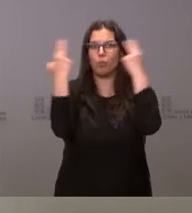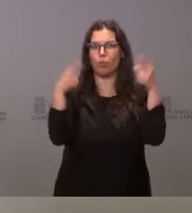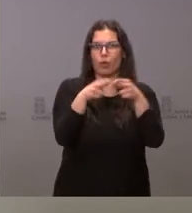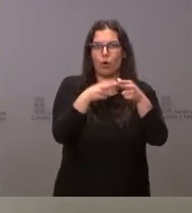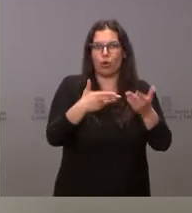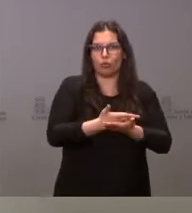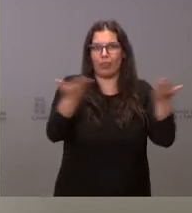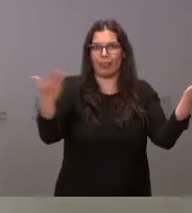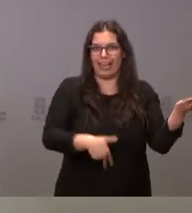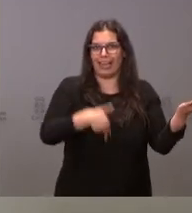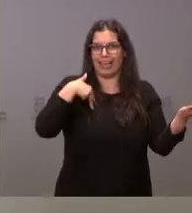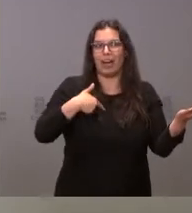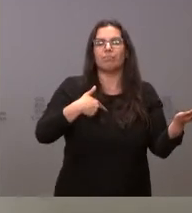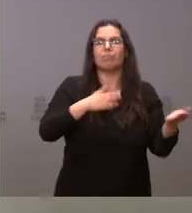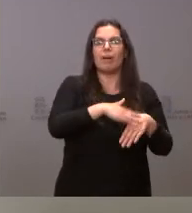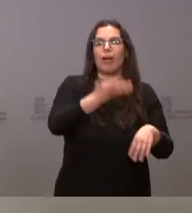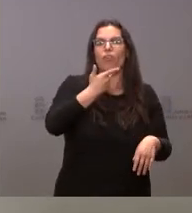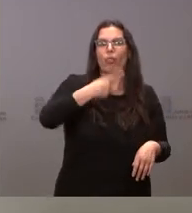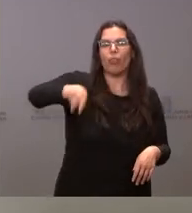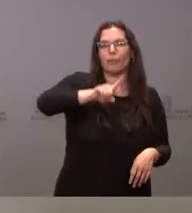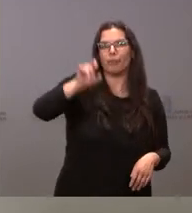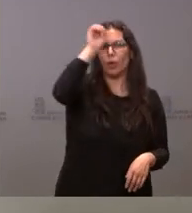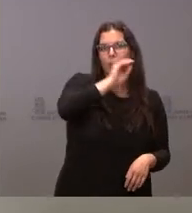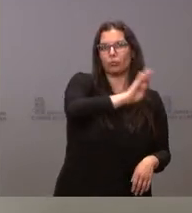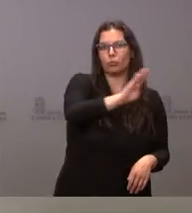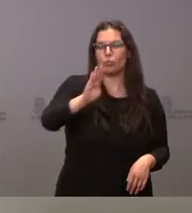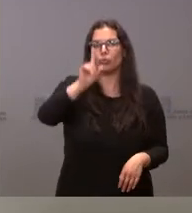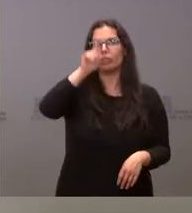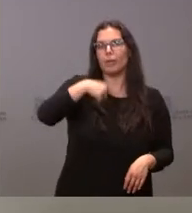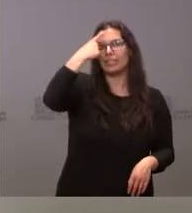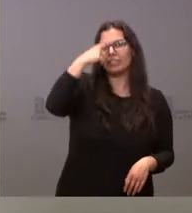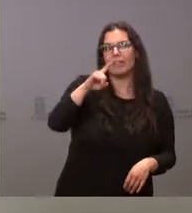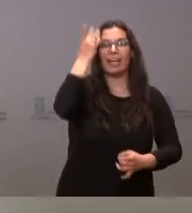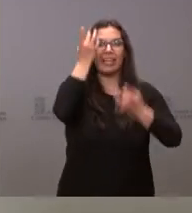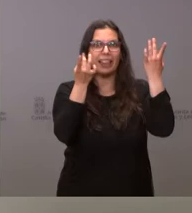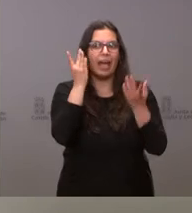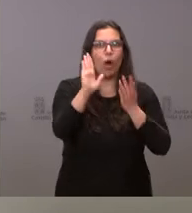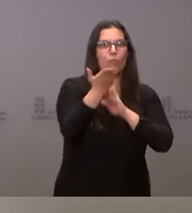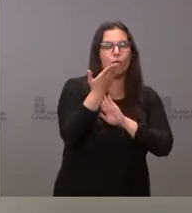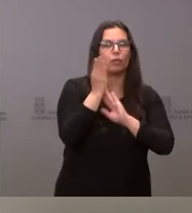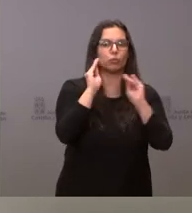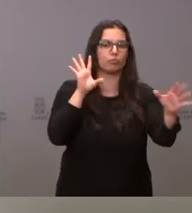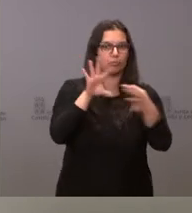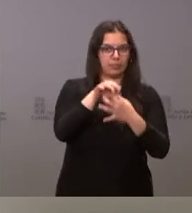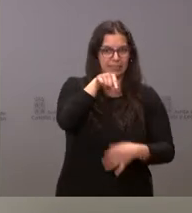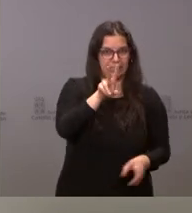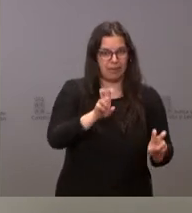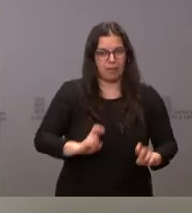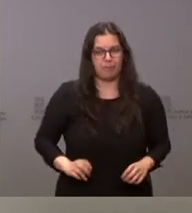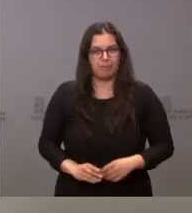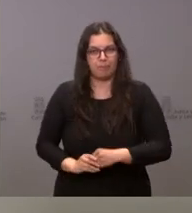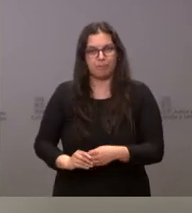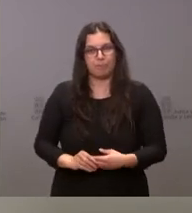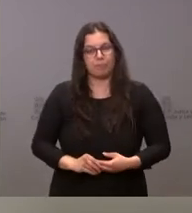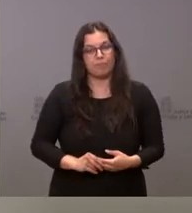Abierto al conjunto de los ciudadanos para conocer su opinión y también para conocer sus iniciativas y propuestas en relación con esta cuestión. Tienen